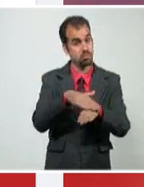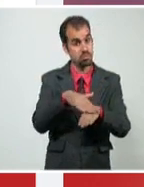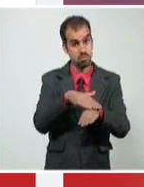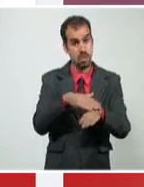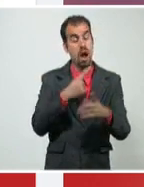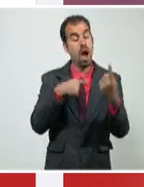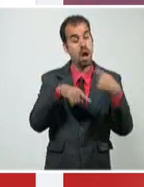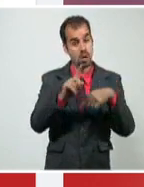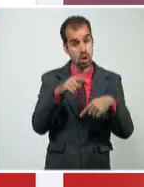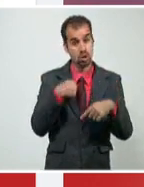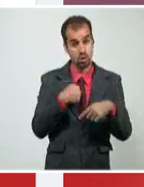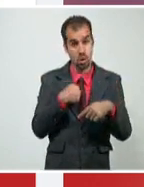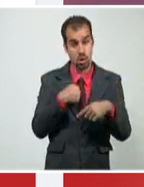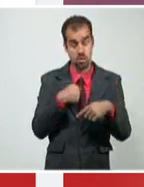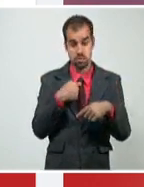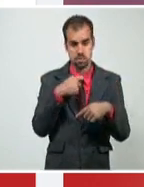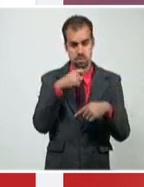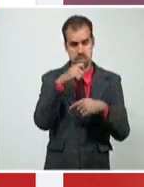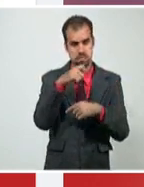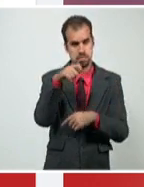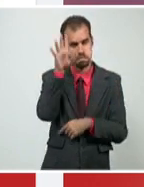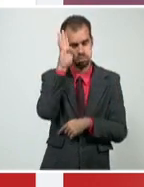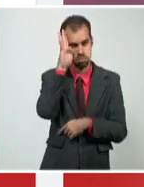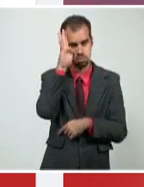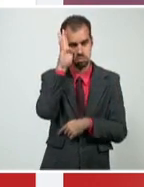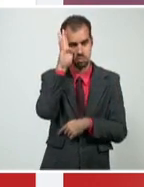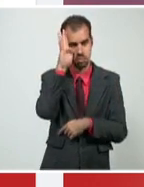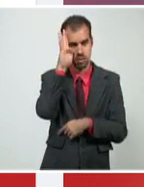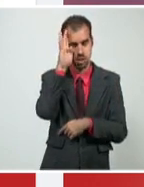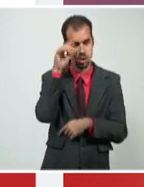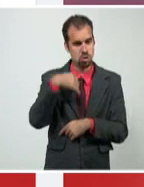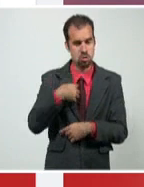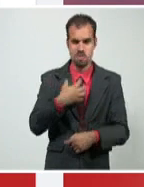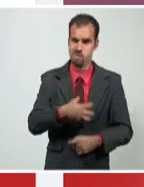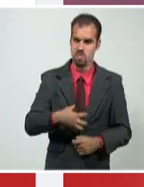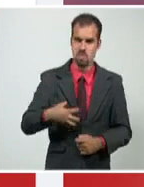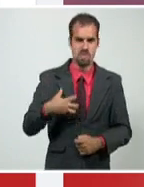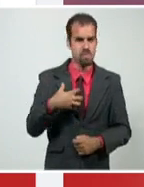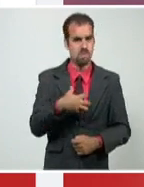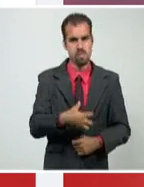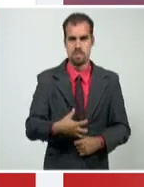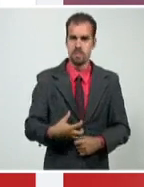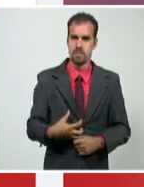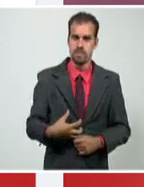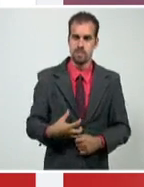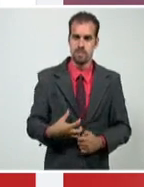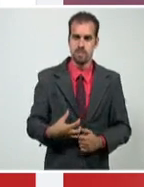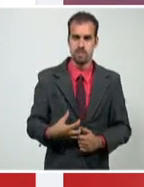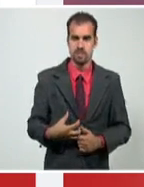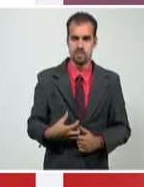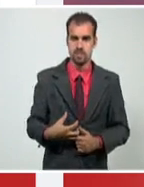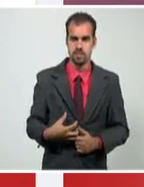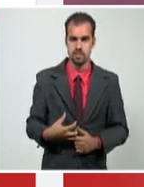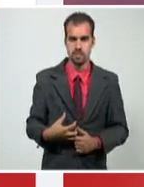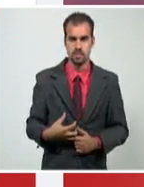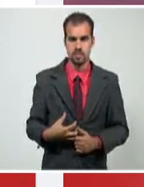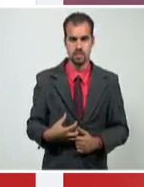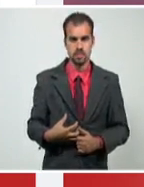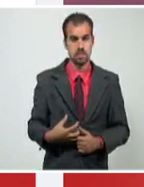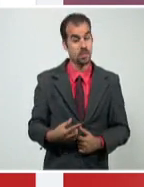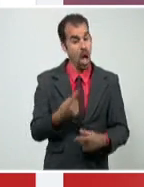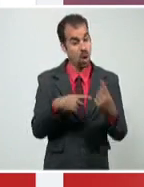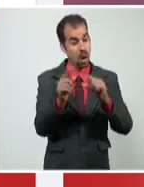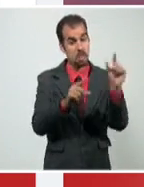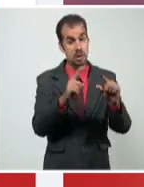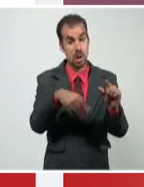ahora mismo estoy entrando en shock, ando hasta complejado, porque no es mal de hacer. Hay alguien que está chivateando y